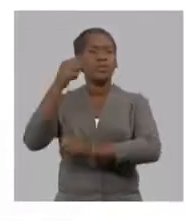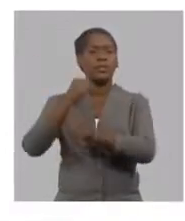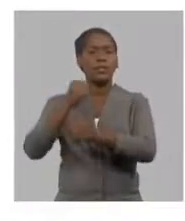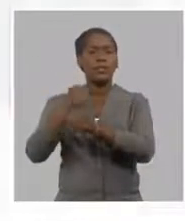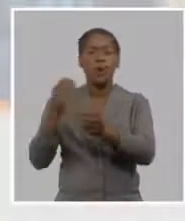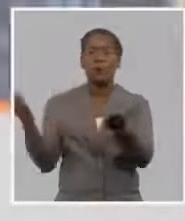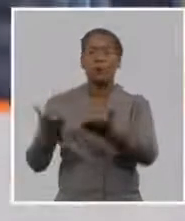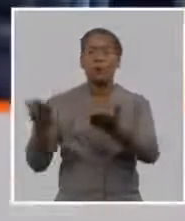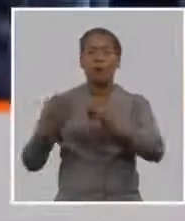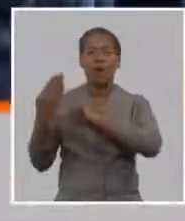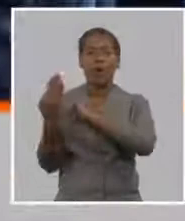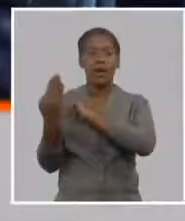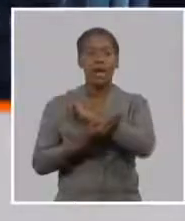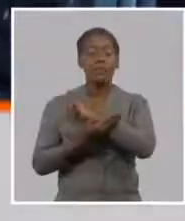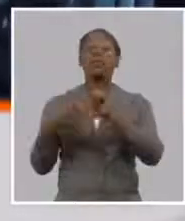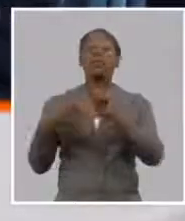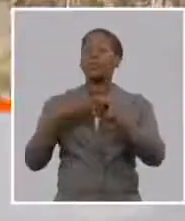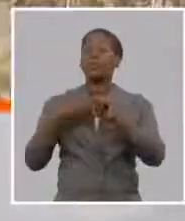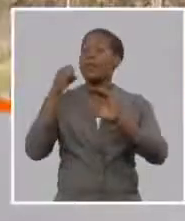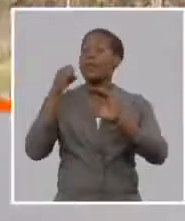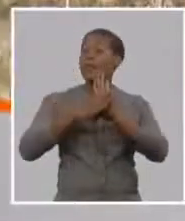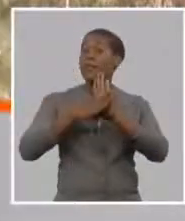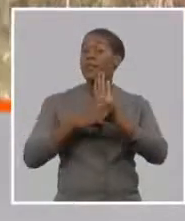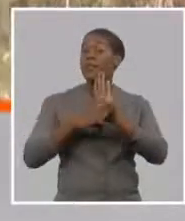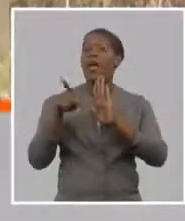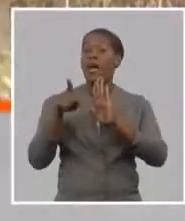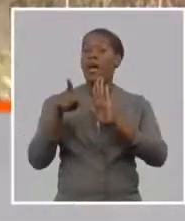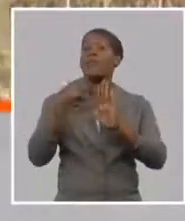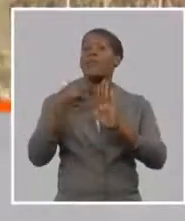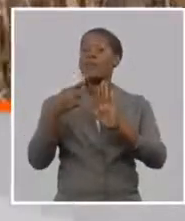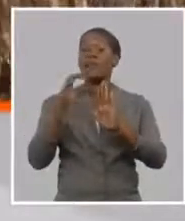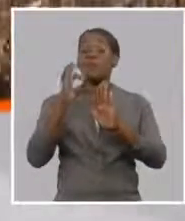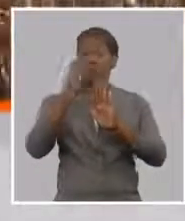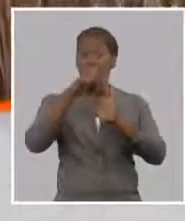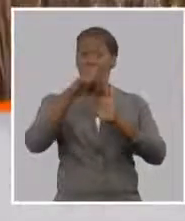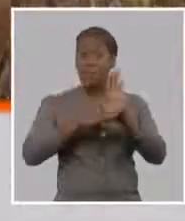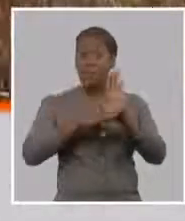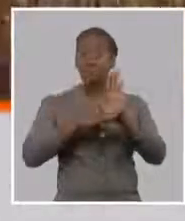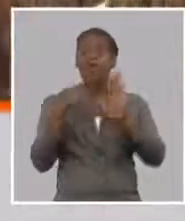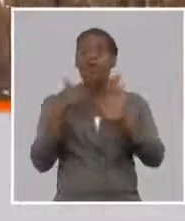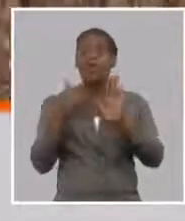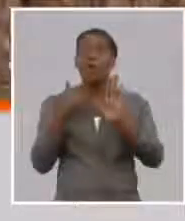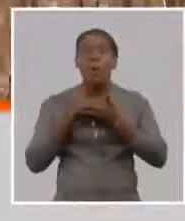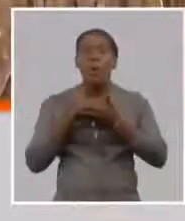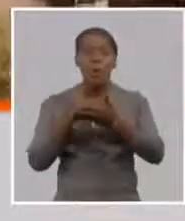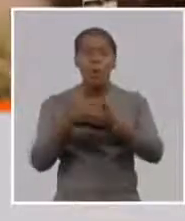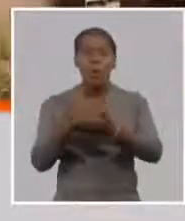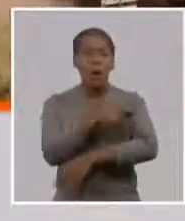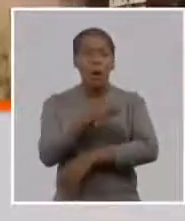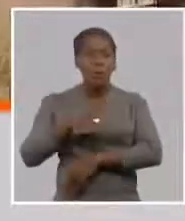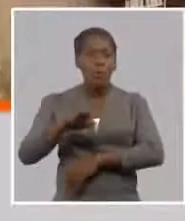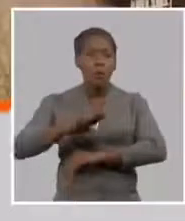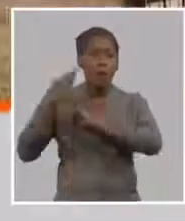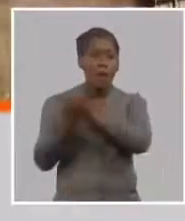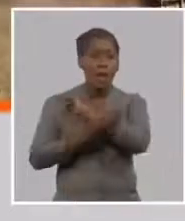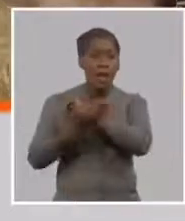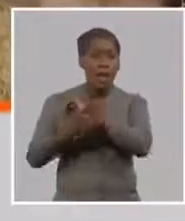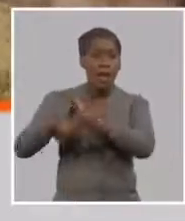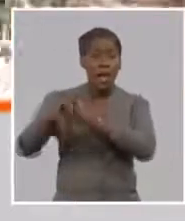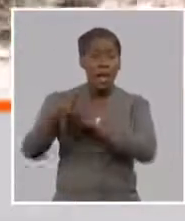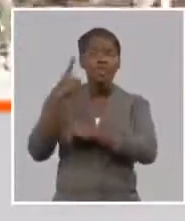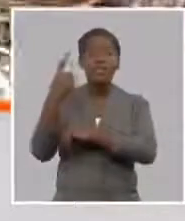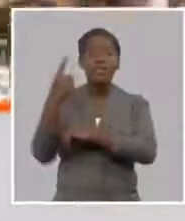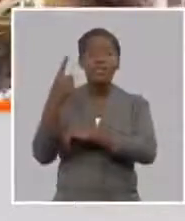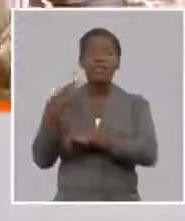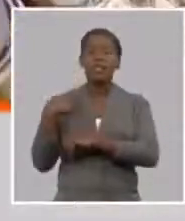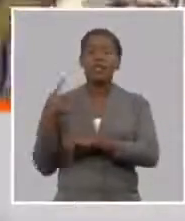las medidas específicas para el seguro de caña además de la que ya explicamos de incorporar las UVPC cañeras como agentes de seguro incluso las no cañeras también pudieran ser agentes de